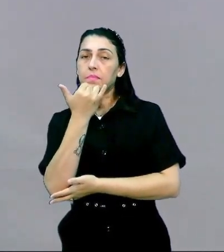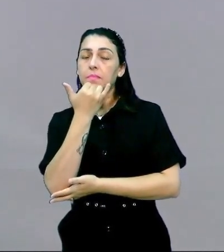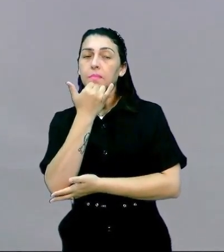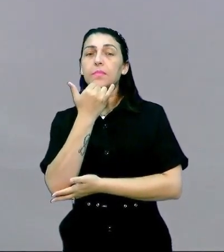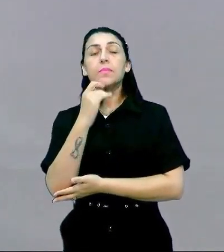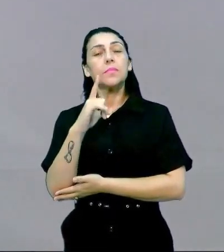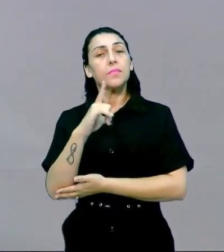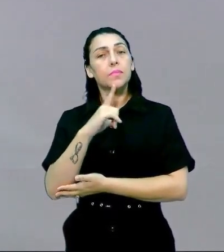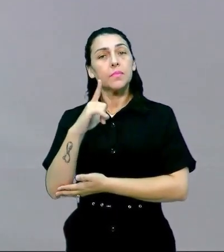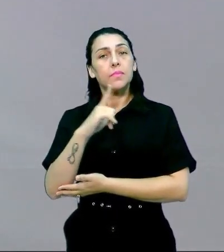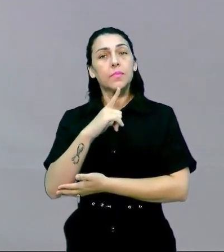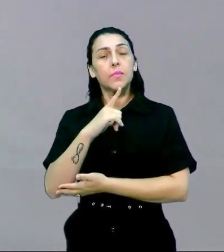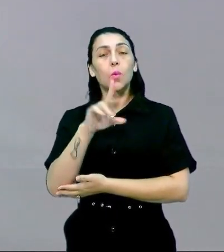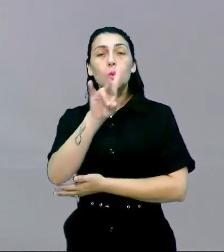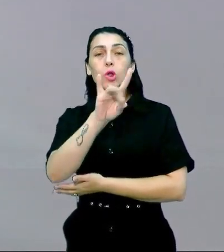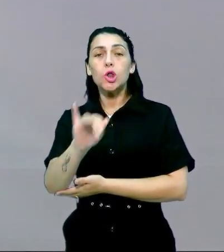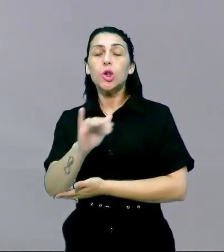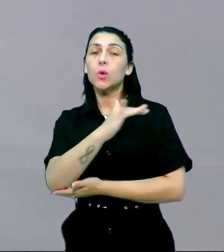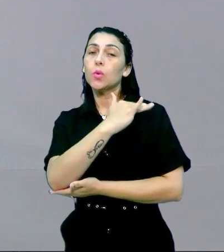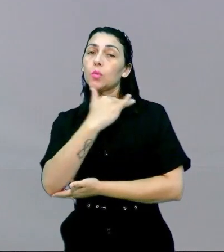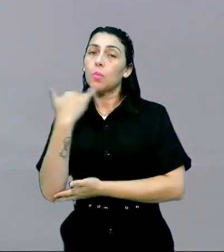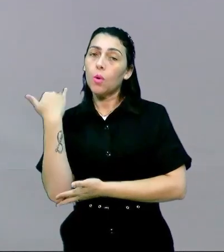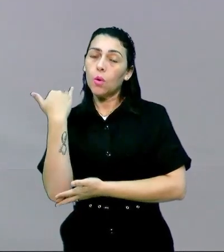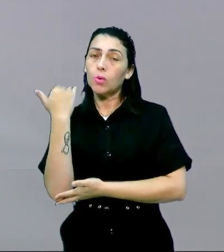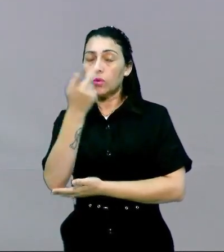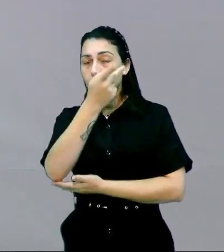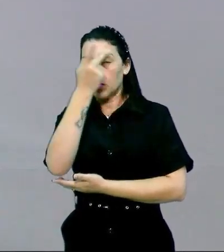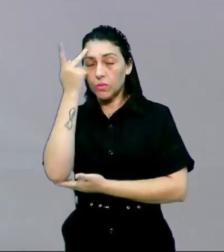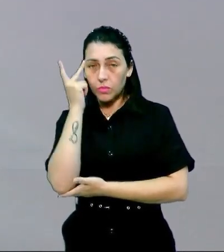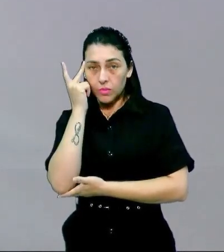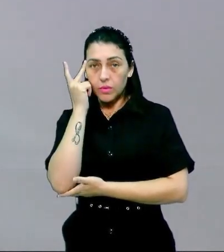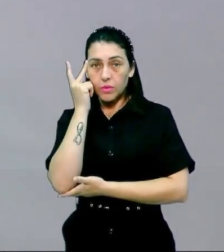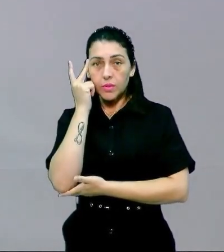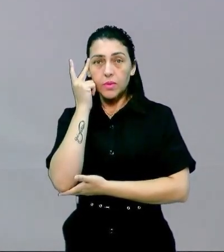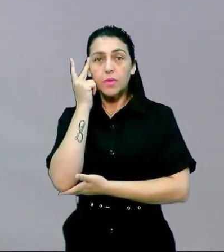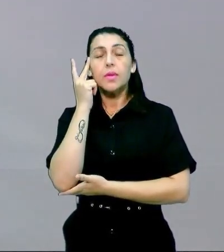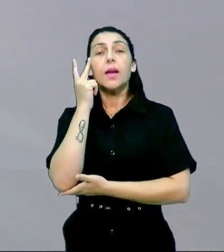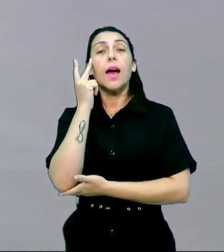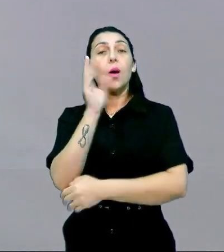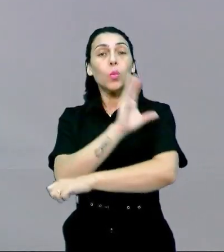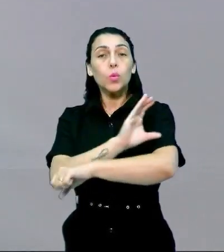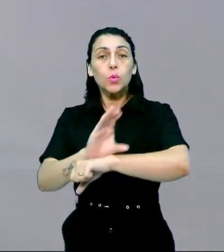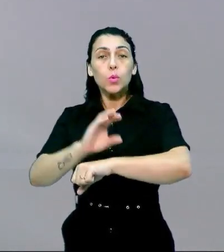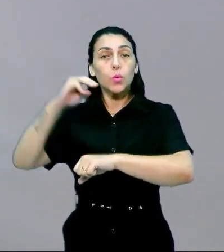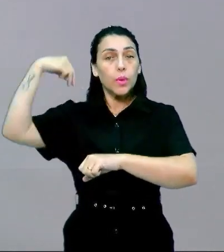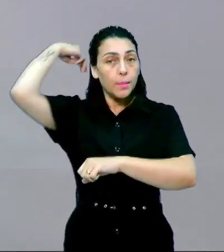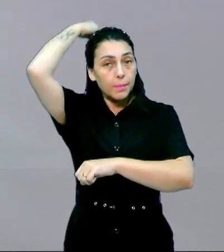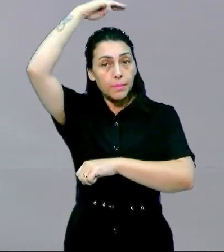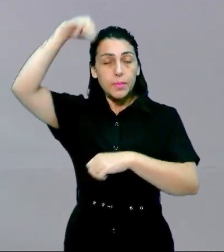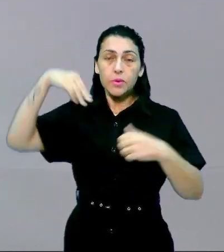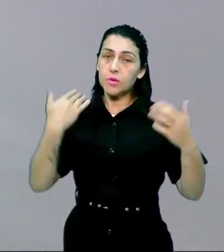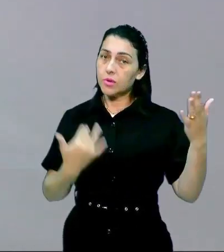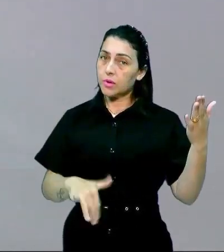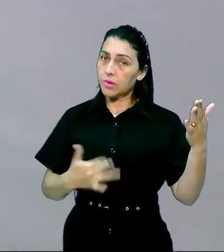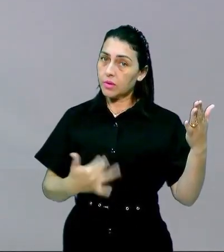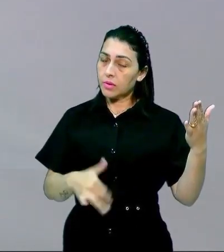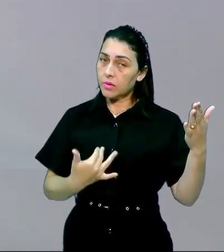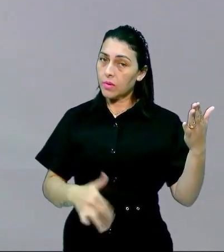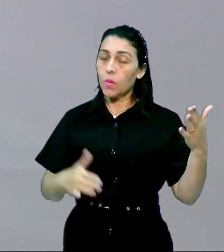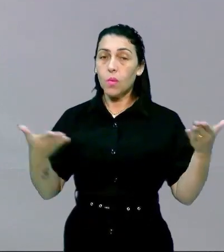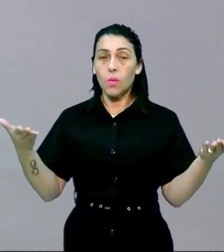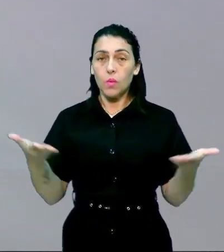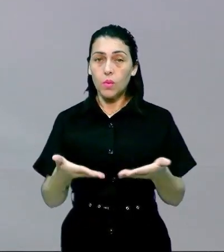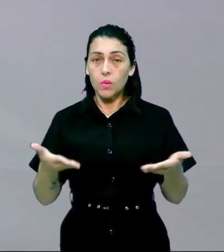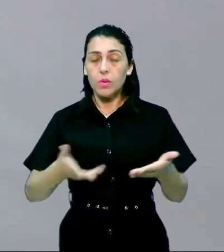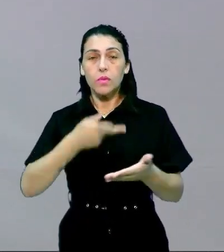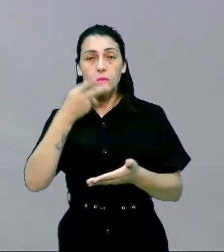gente trabajó el dedo de muertos que trataba retrataba un poco de la cultura mexicana hoy